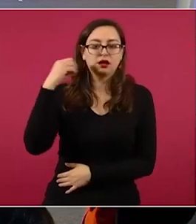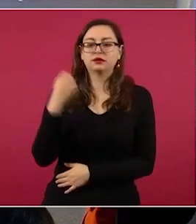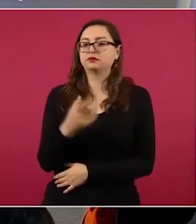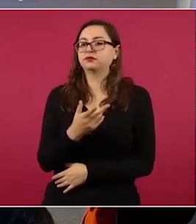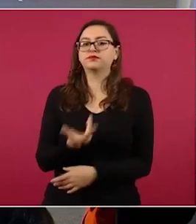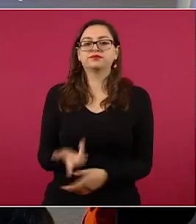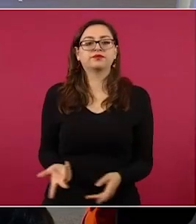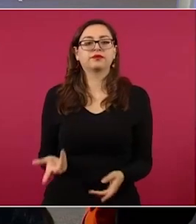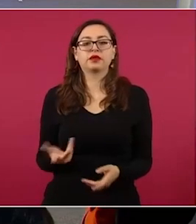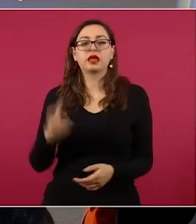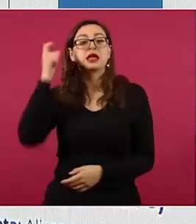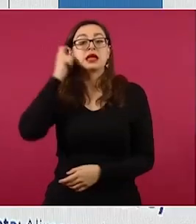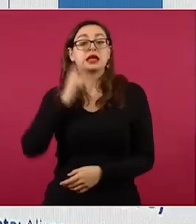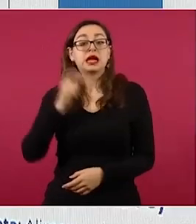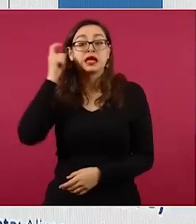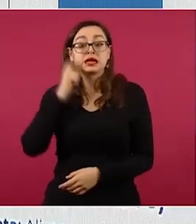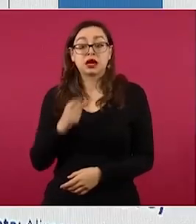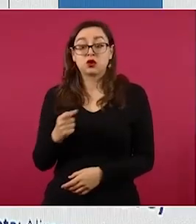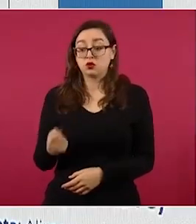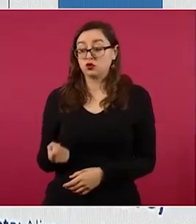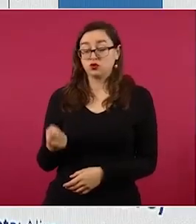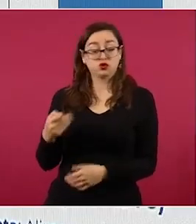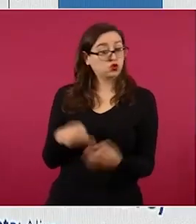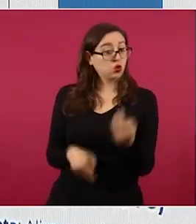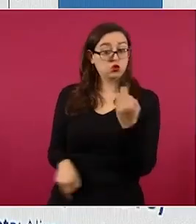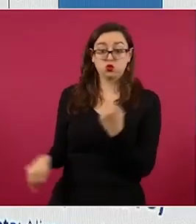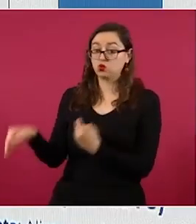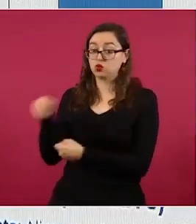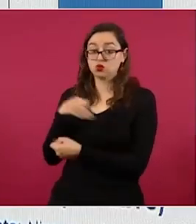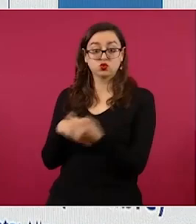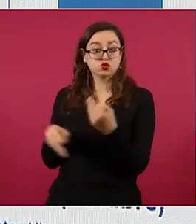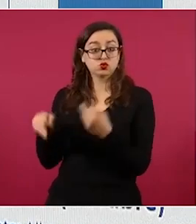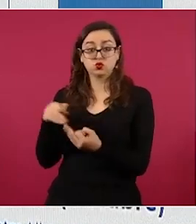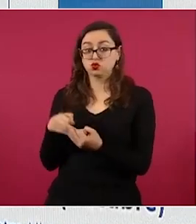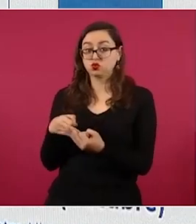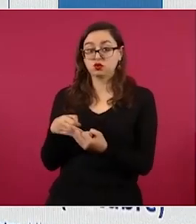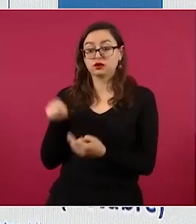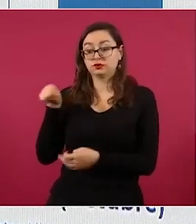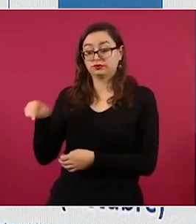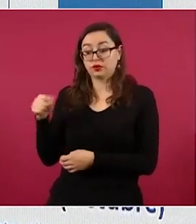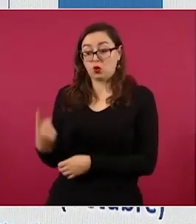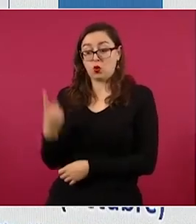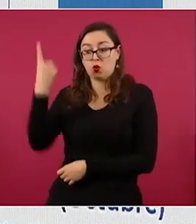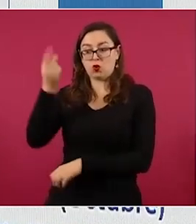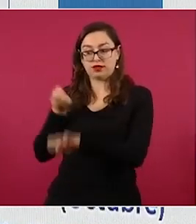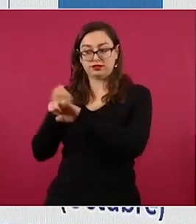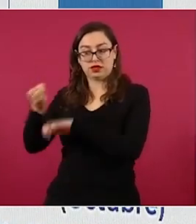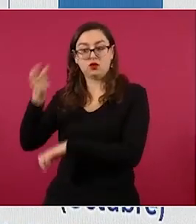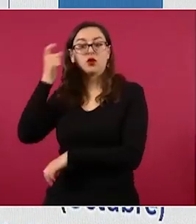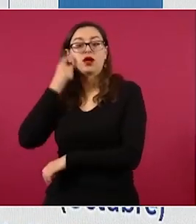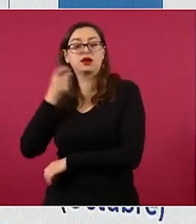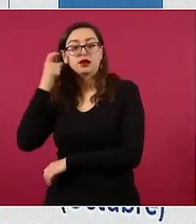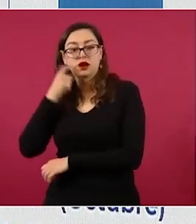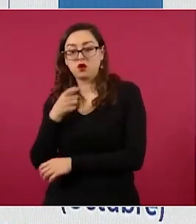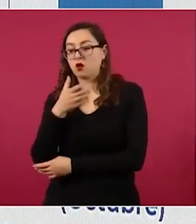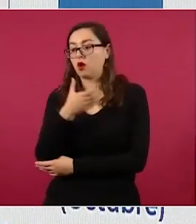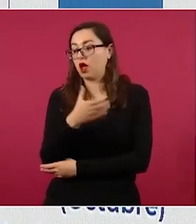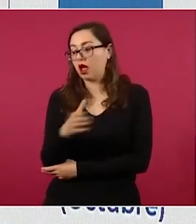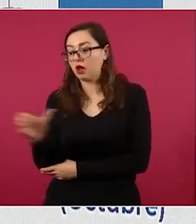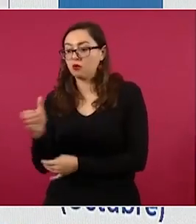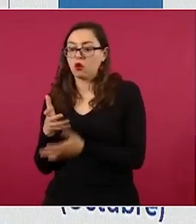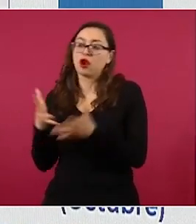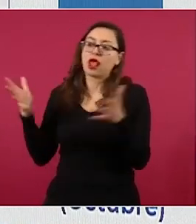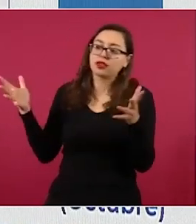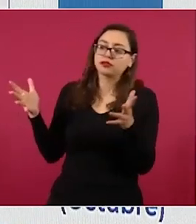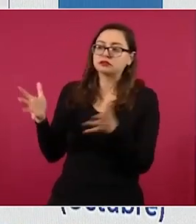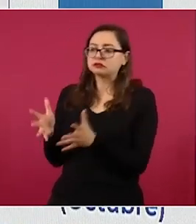todos los productores de Guerrero, es el único estado donde es a todos los productores, pero también se